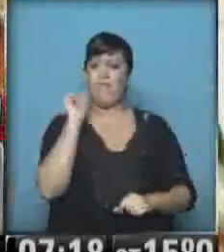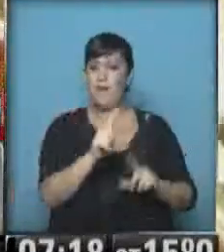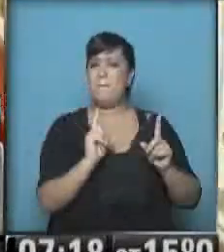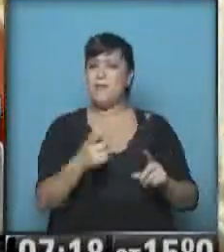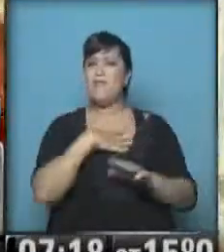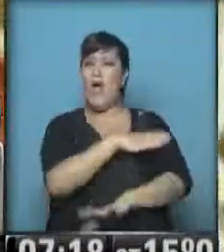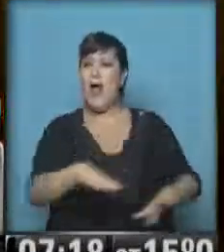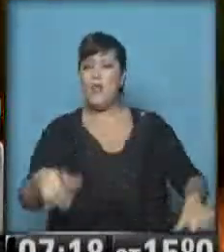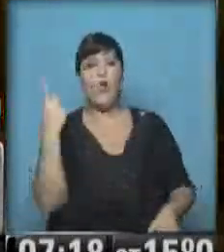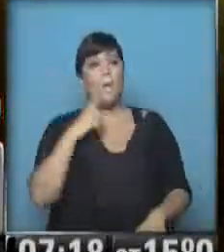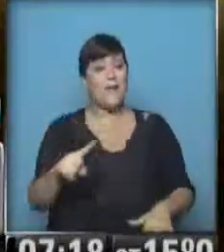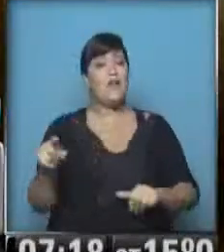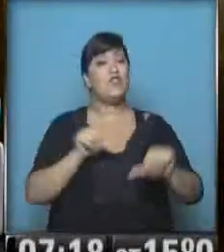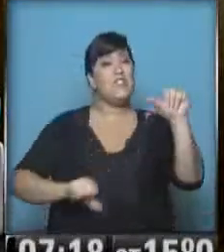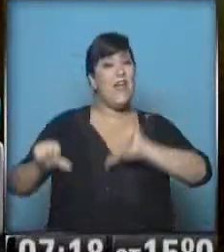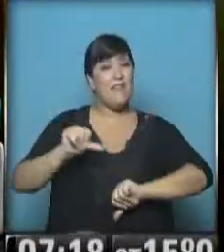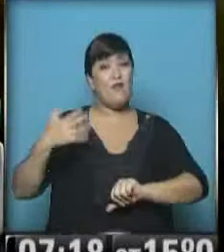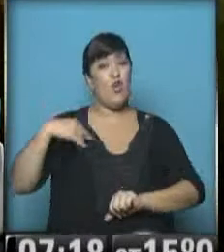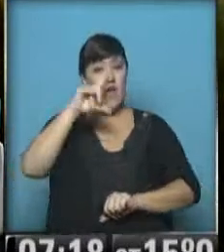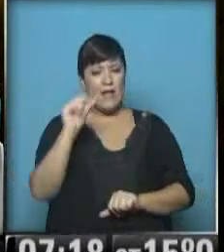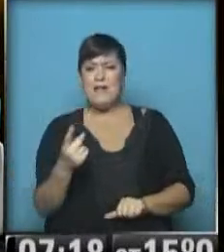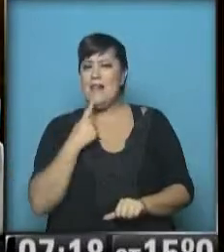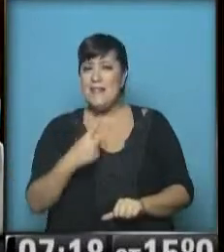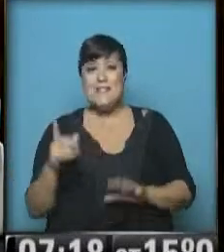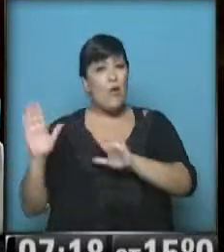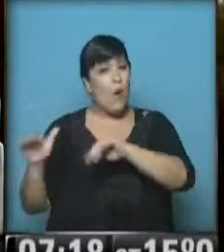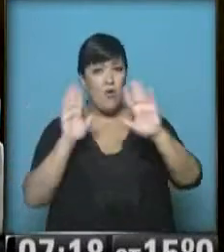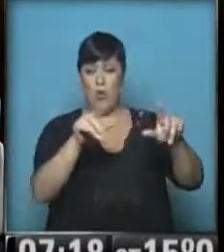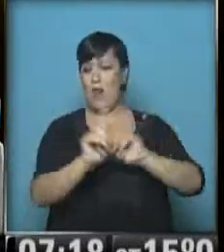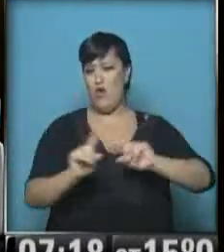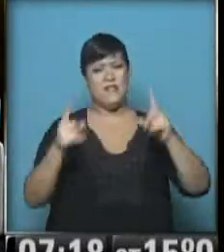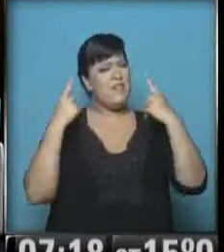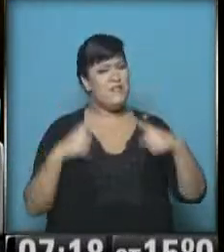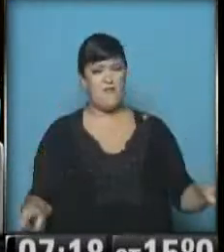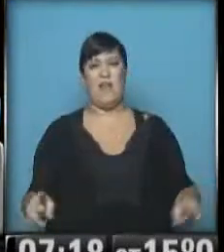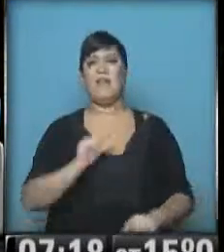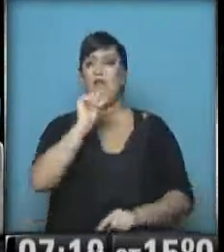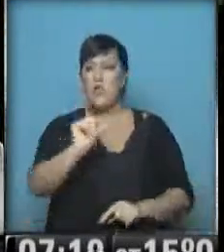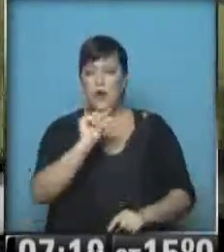y nuestros científicos determinaron que no se trataba de los mismos. Vamos a ampliar más adelante.